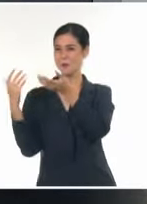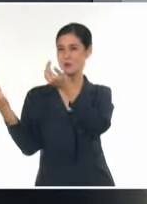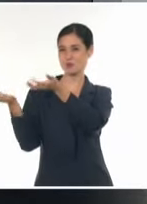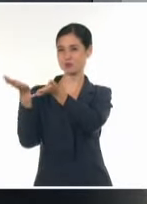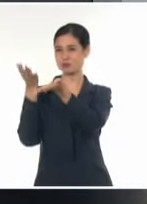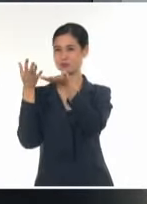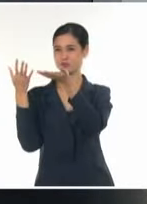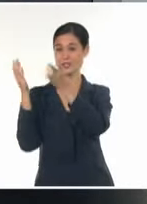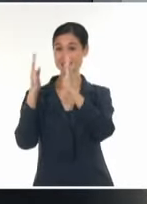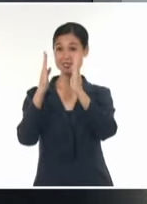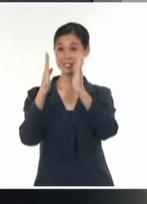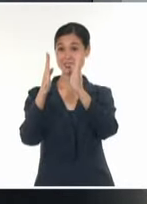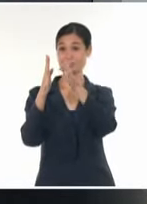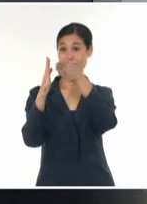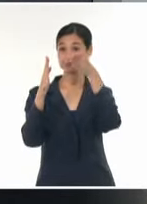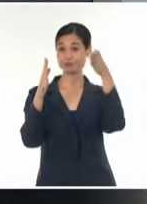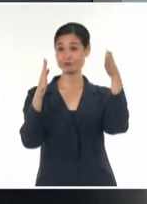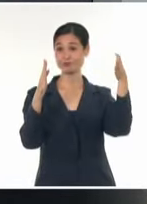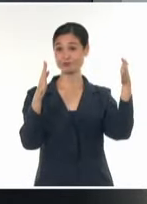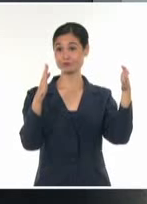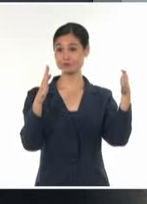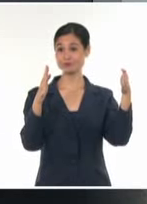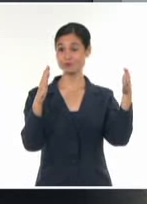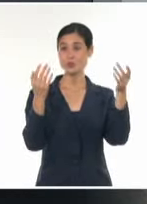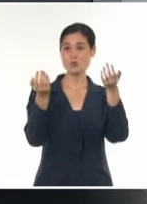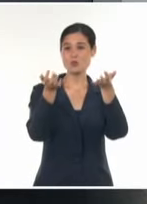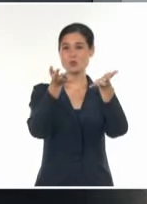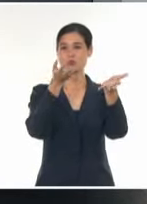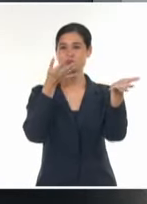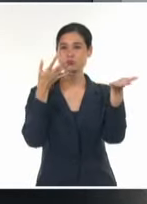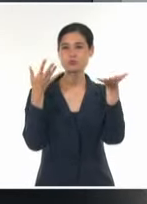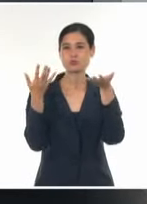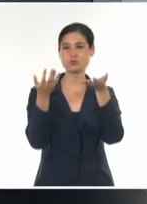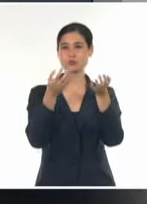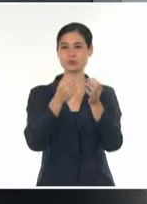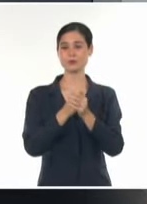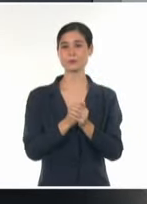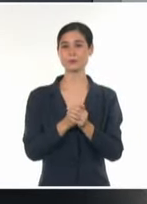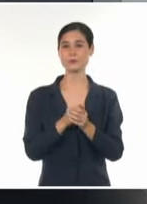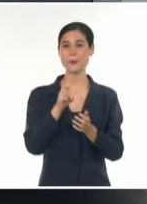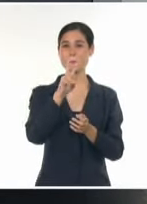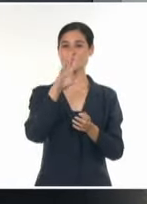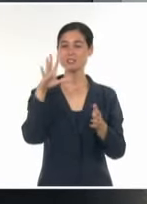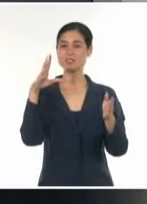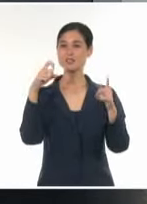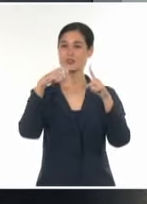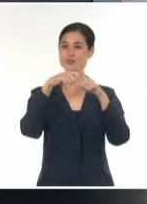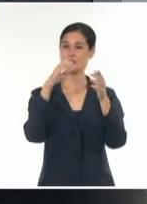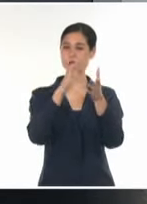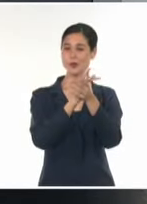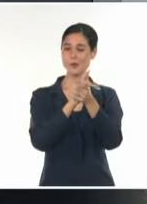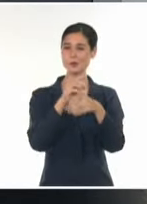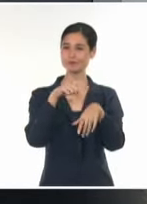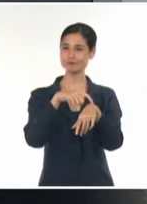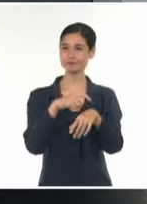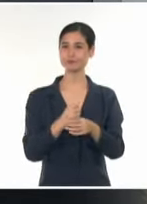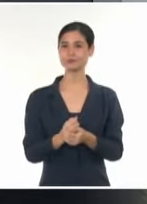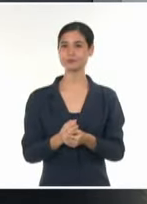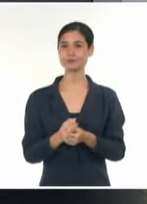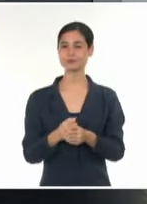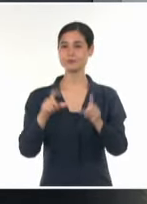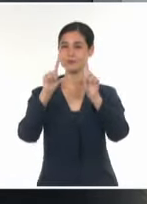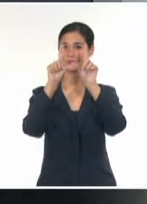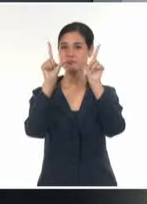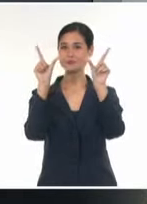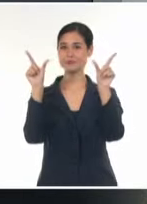oriente del país soplarán del nordeste al este con velocidades de hasta 25 kilómetros por hora. Habrá oleaje en la costa